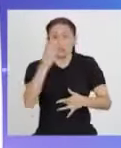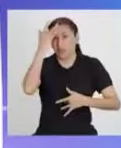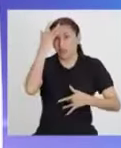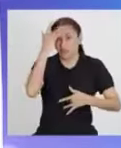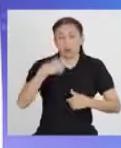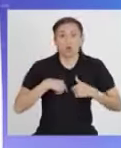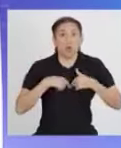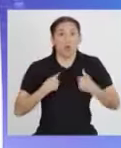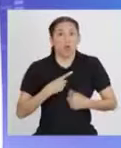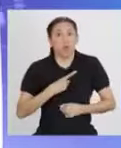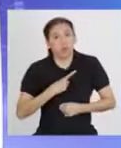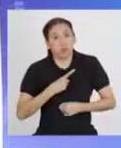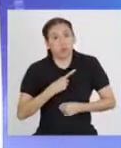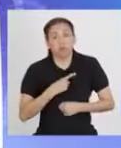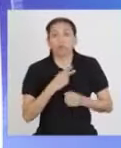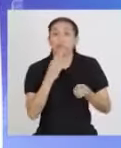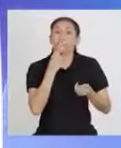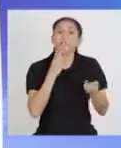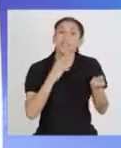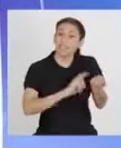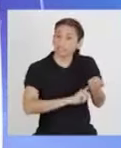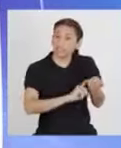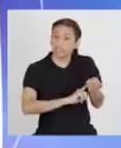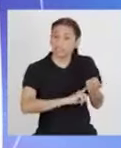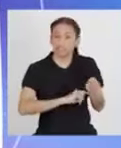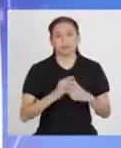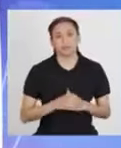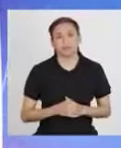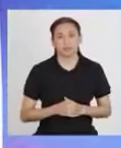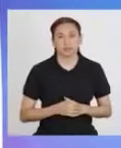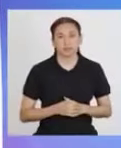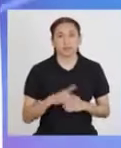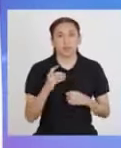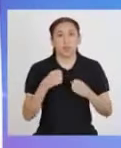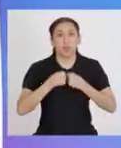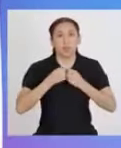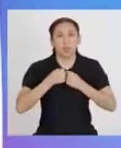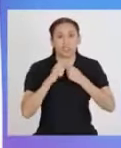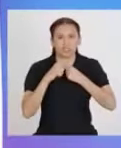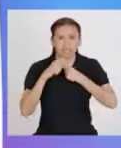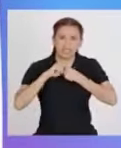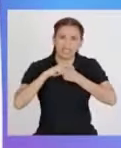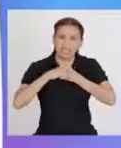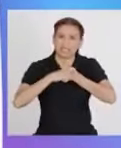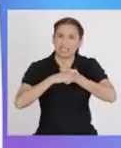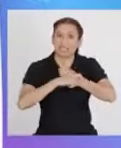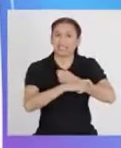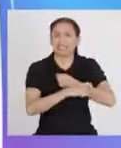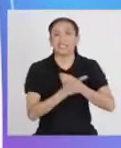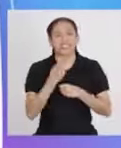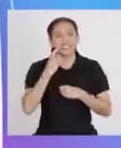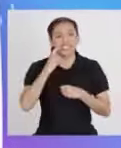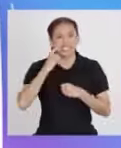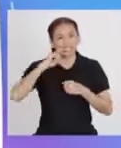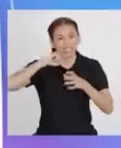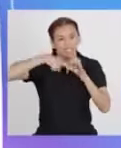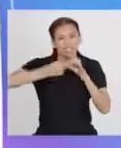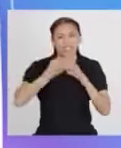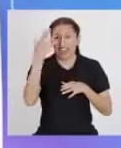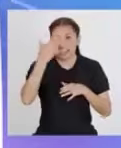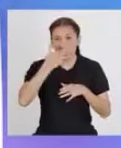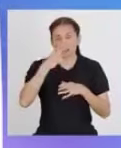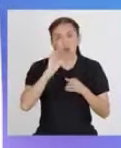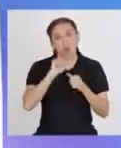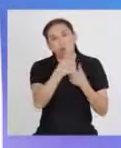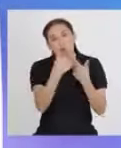enfermedades cardiovasculares, la diabetes, la osteoporosis, la caries y otras